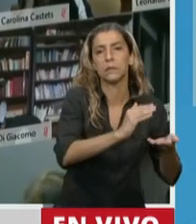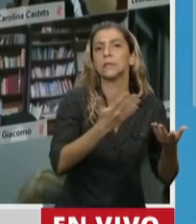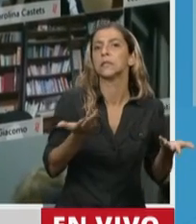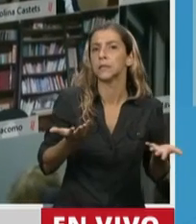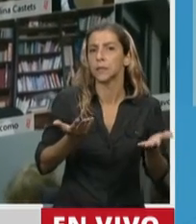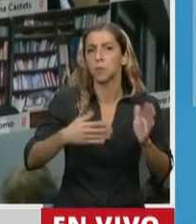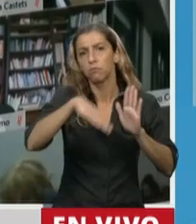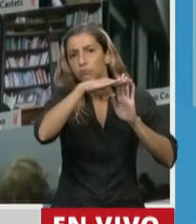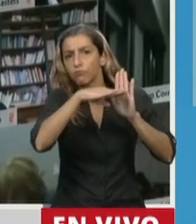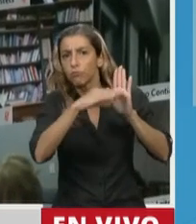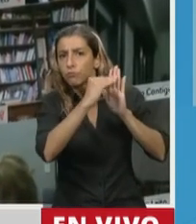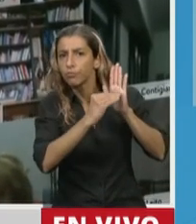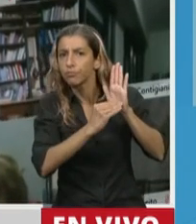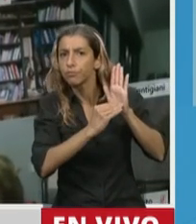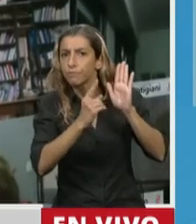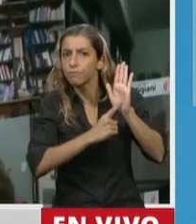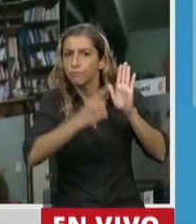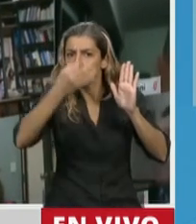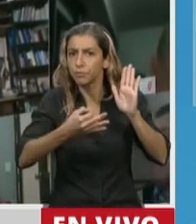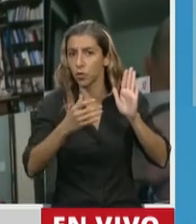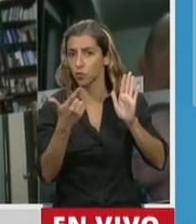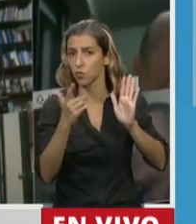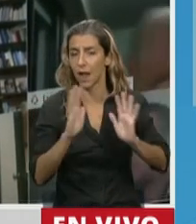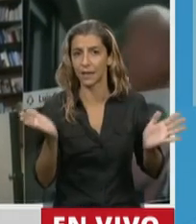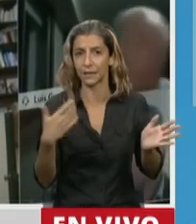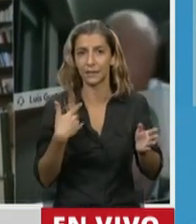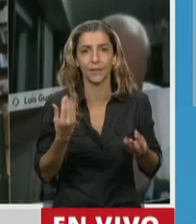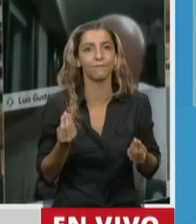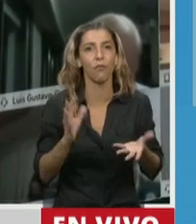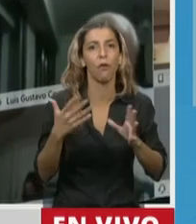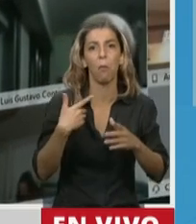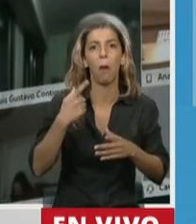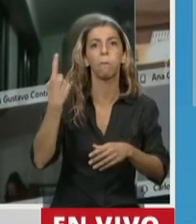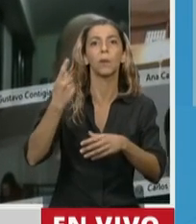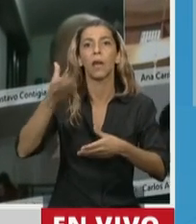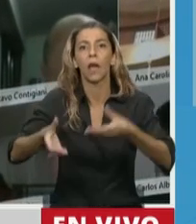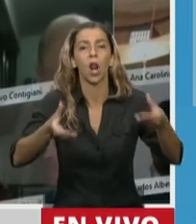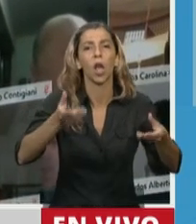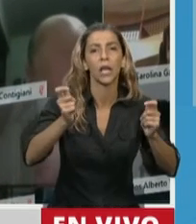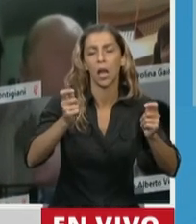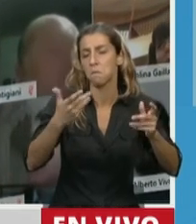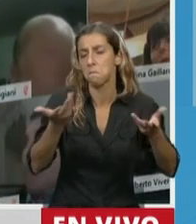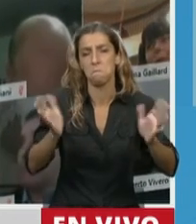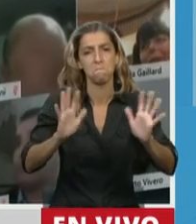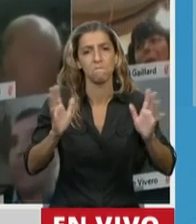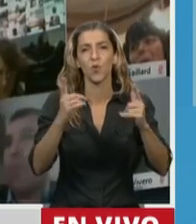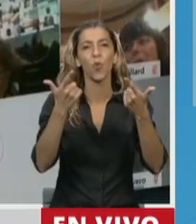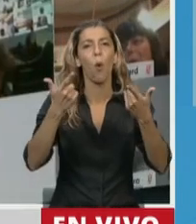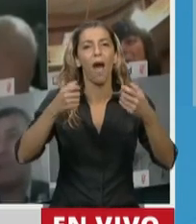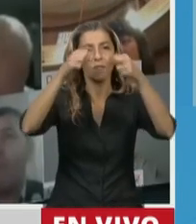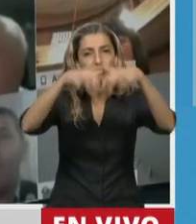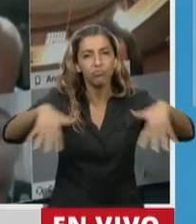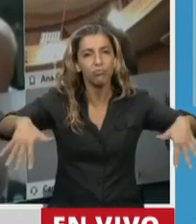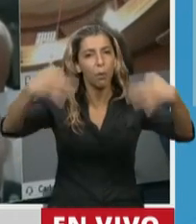circunstancias como esta. No hay prioridades unificadas. Creo que los que